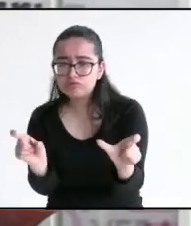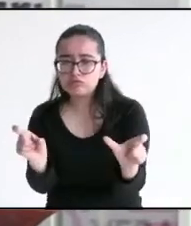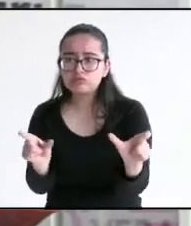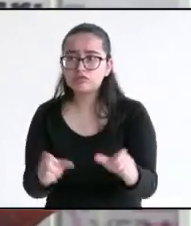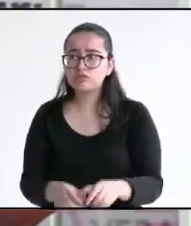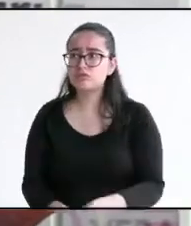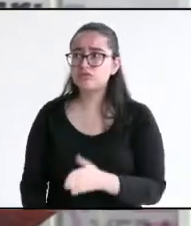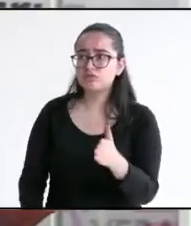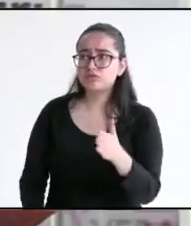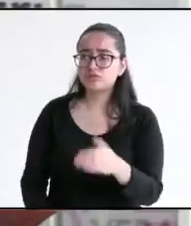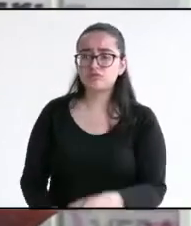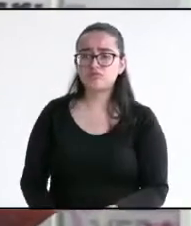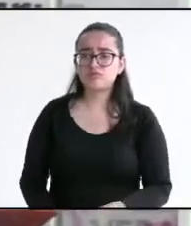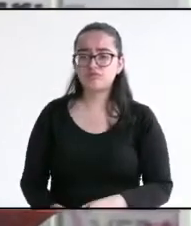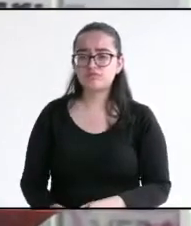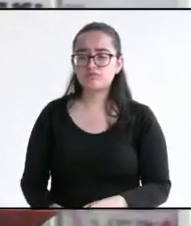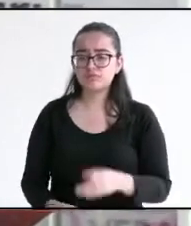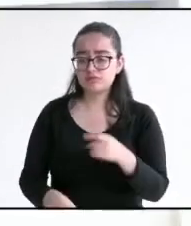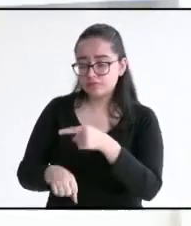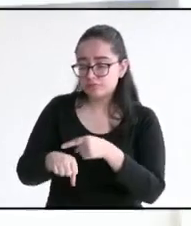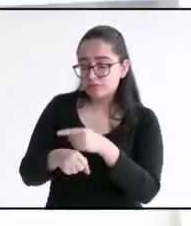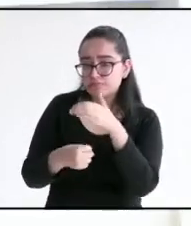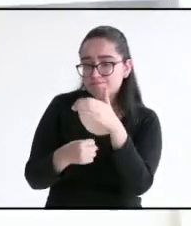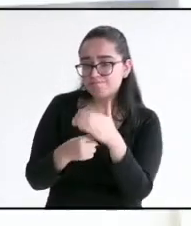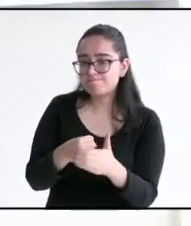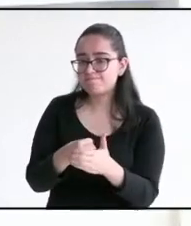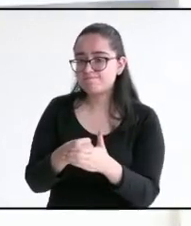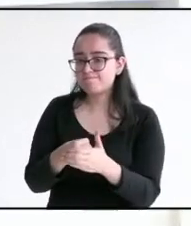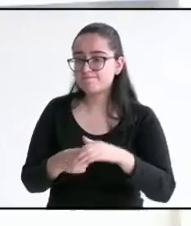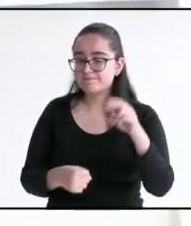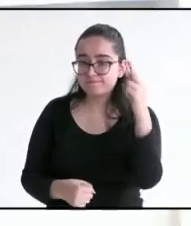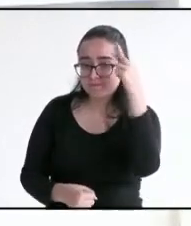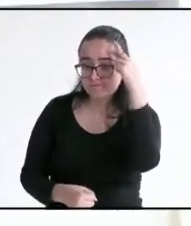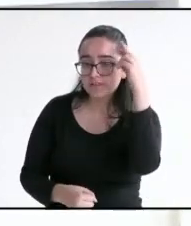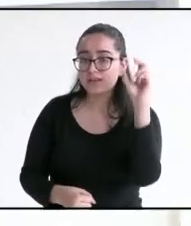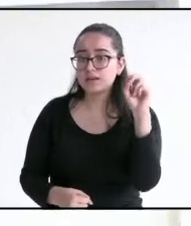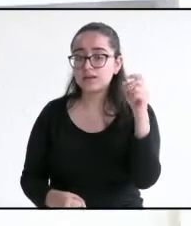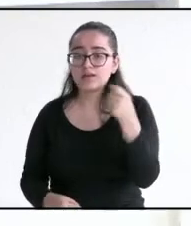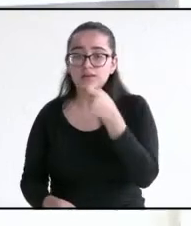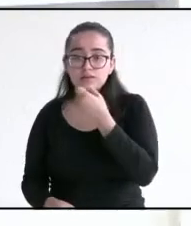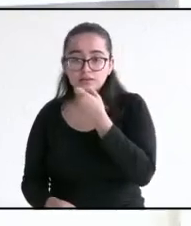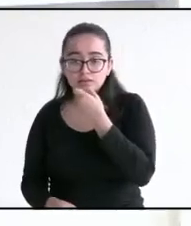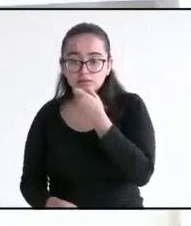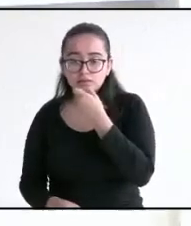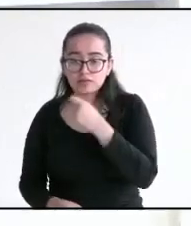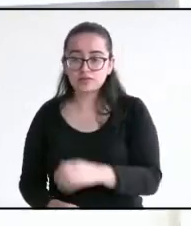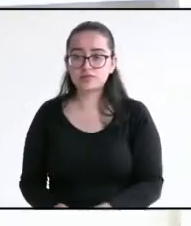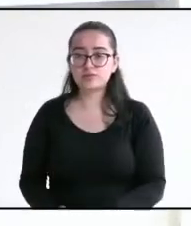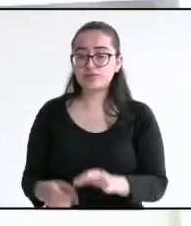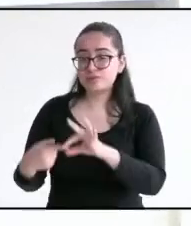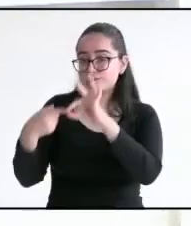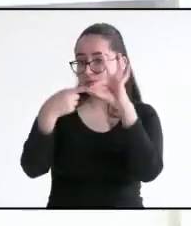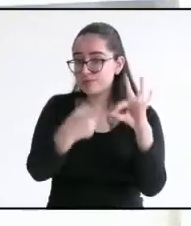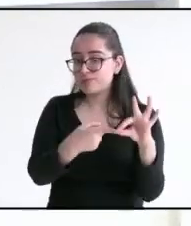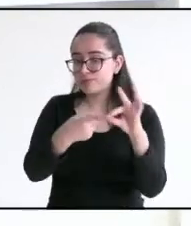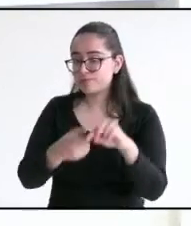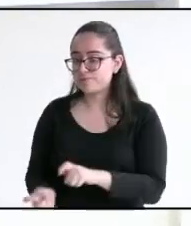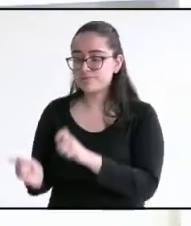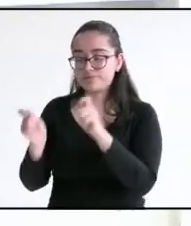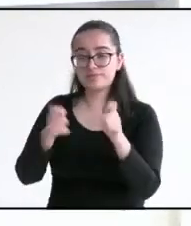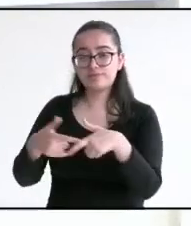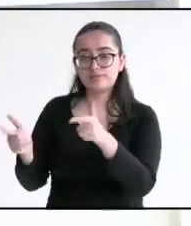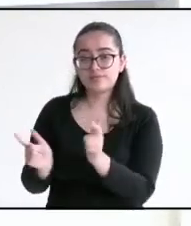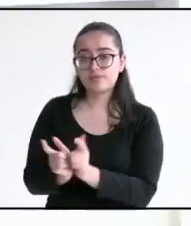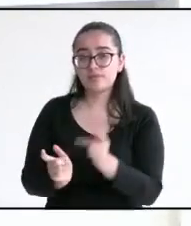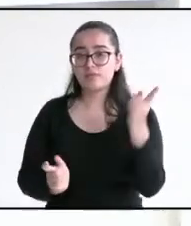del ayuntamiento… Se le terminó su tiempo, candidato. Les recuerdo nuevamente que cuentan con 30 segundos para su presentación. Ahora vamos con el